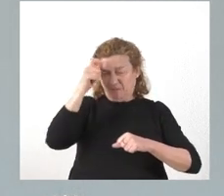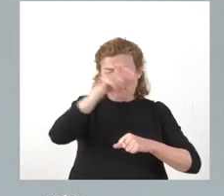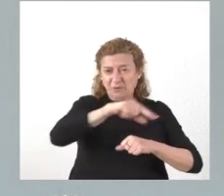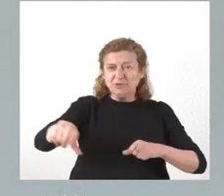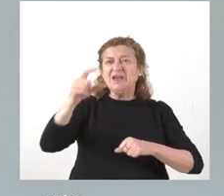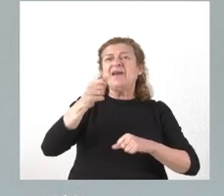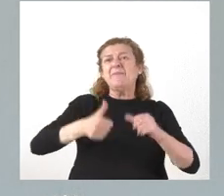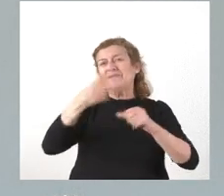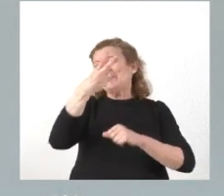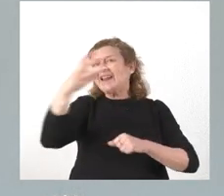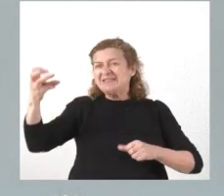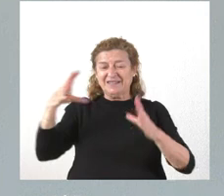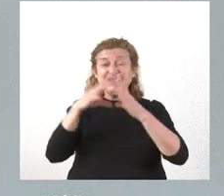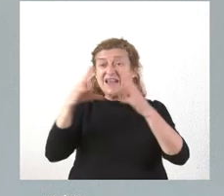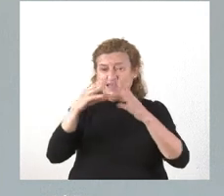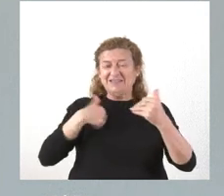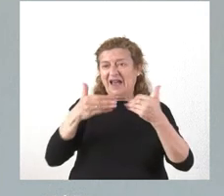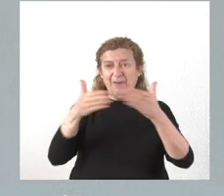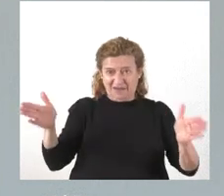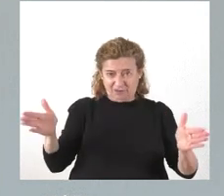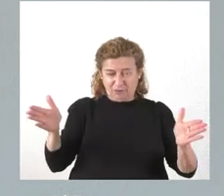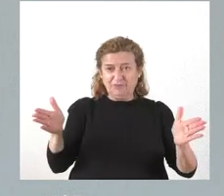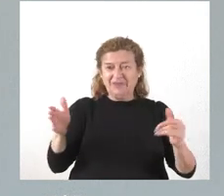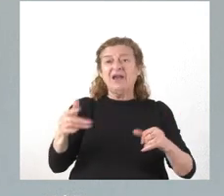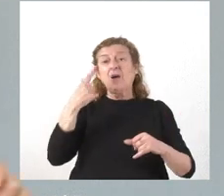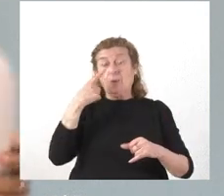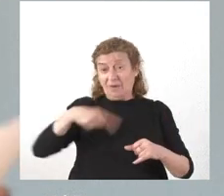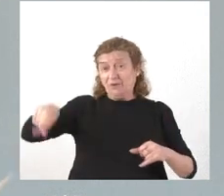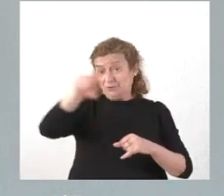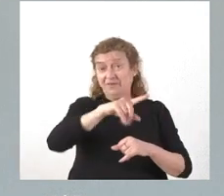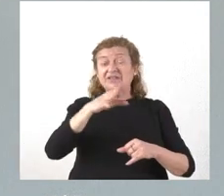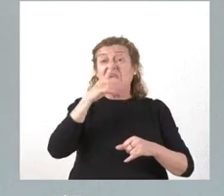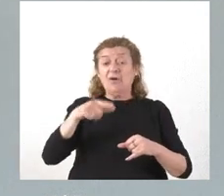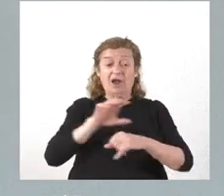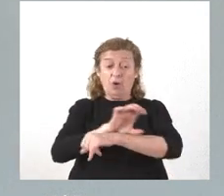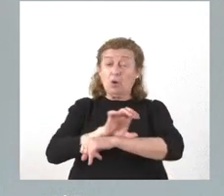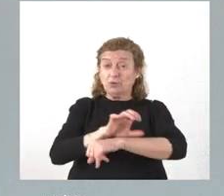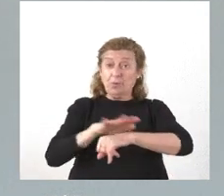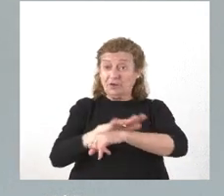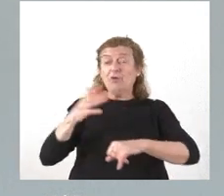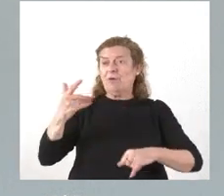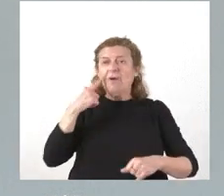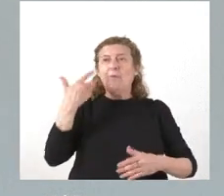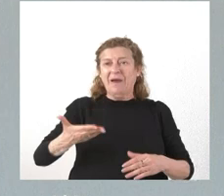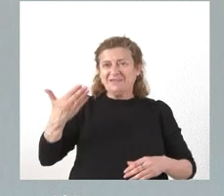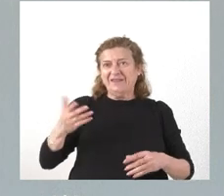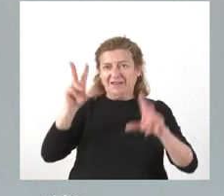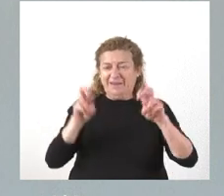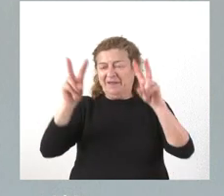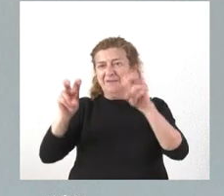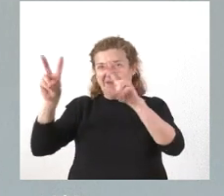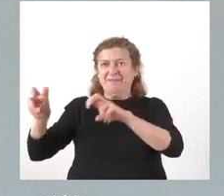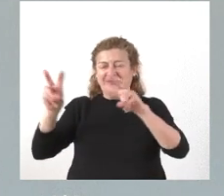300 templos que van a ser abiertos. Como ven ustedes a lo largo de este Consejo de Gobierno, son bastantes los temas que han sido objeto